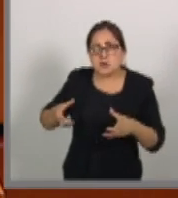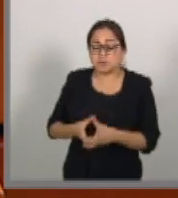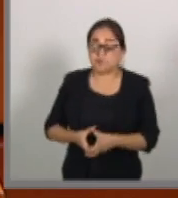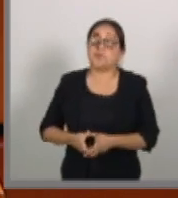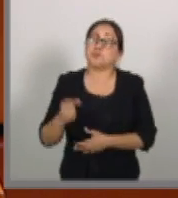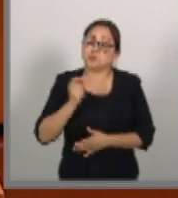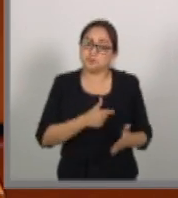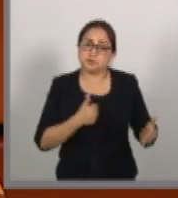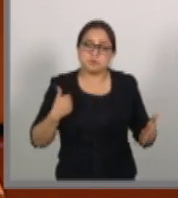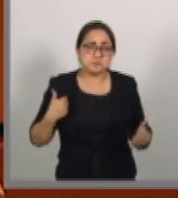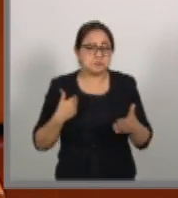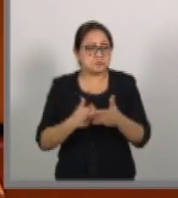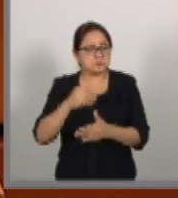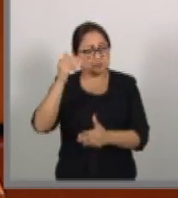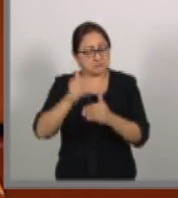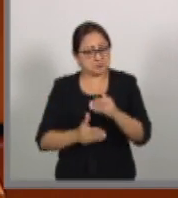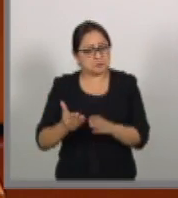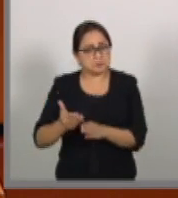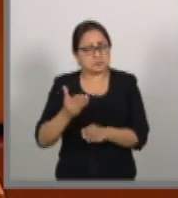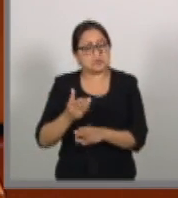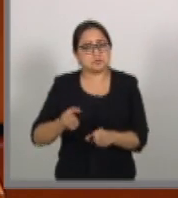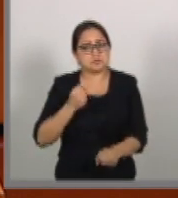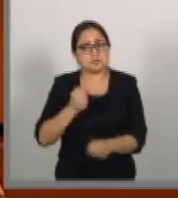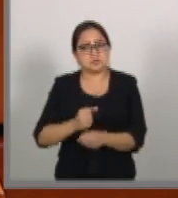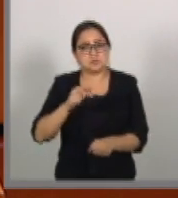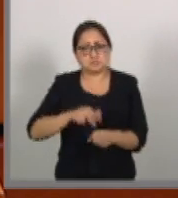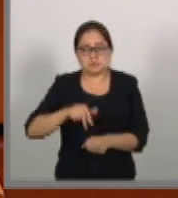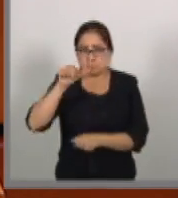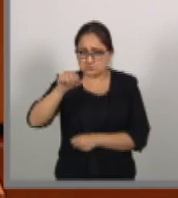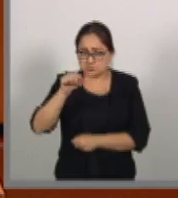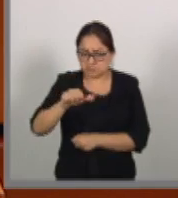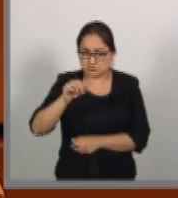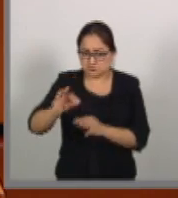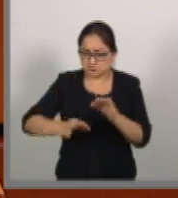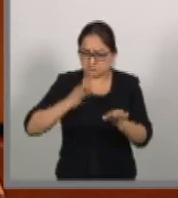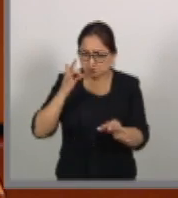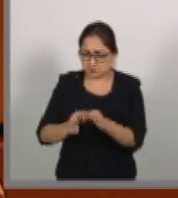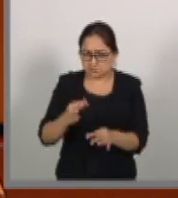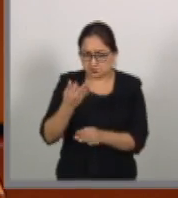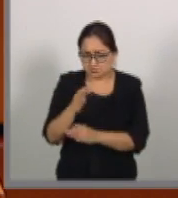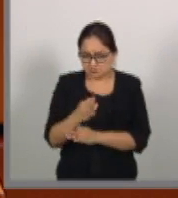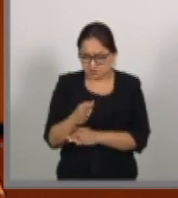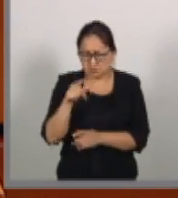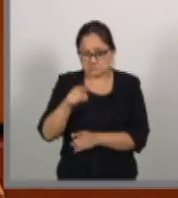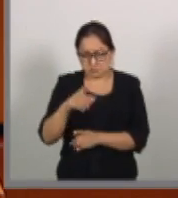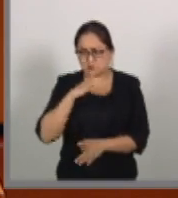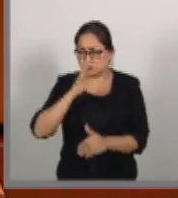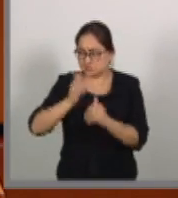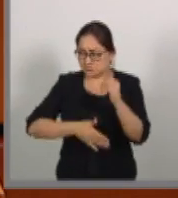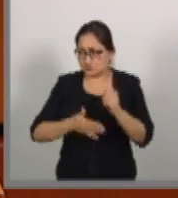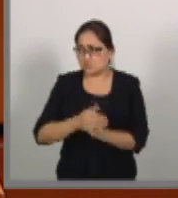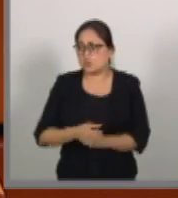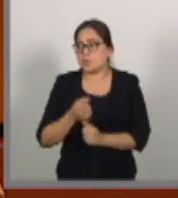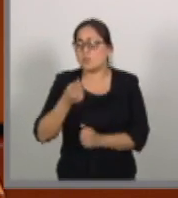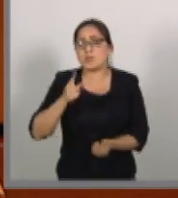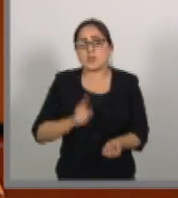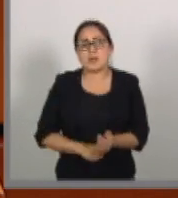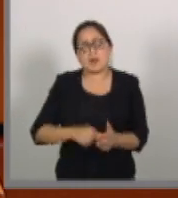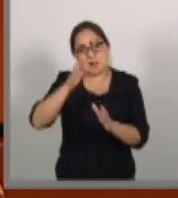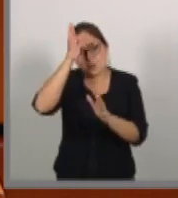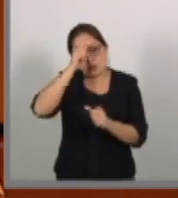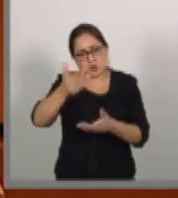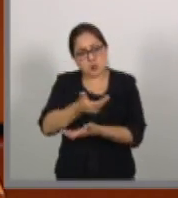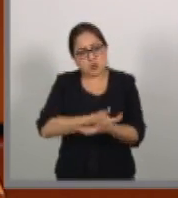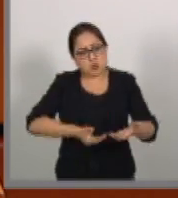culminó dicho proceso en febrero de 2016, del que era considerado el tratado comercial